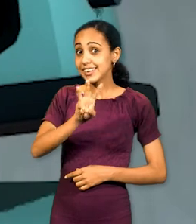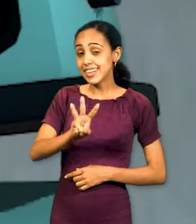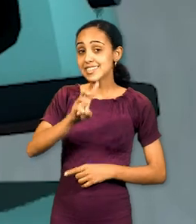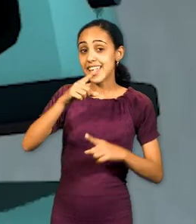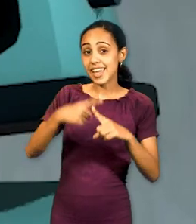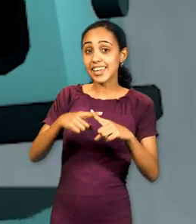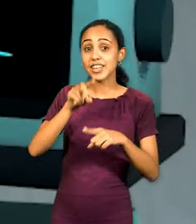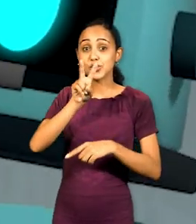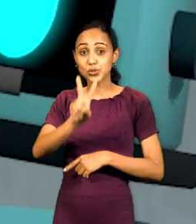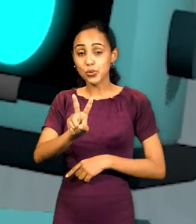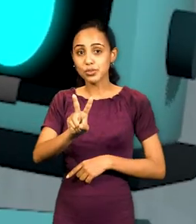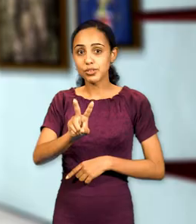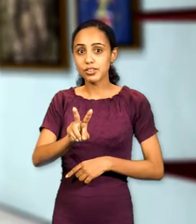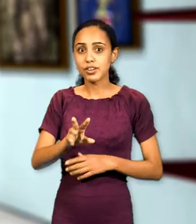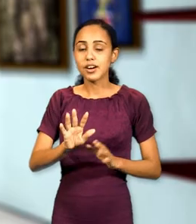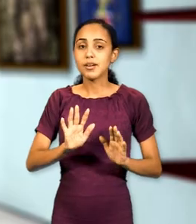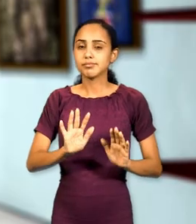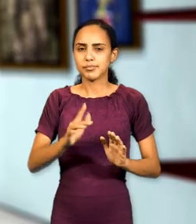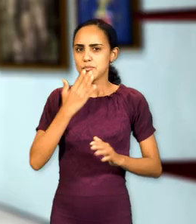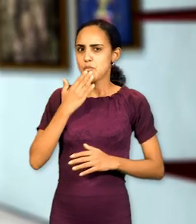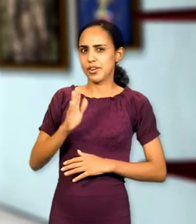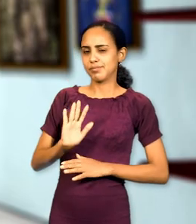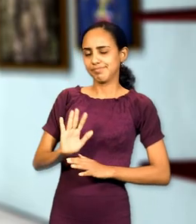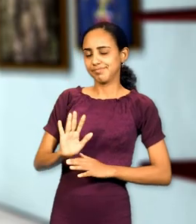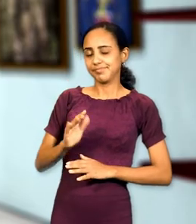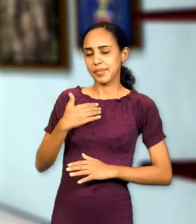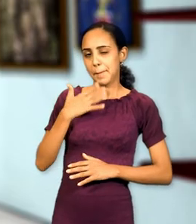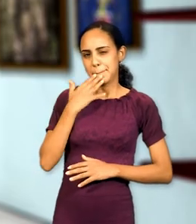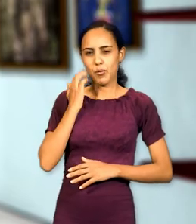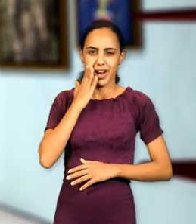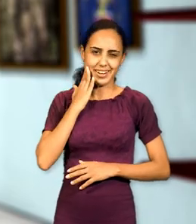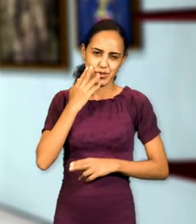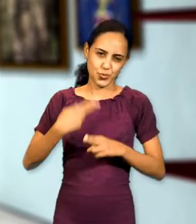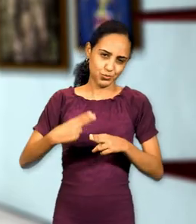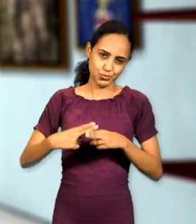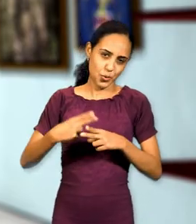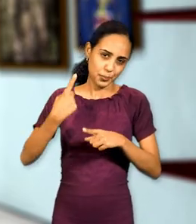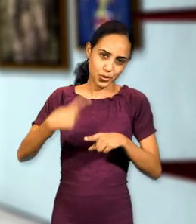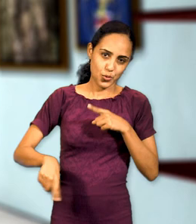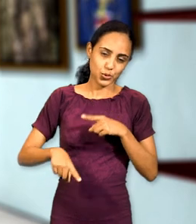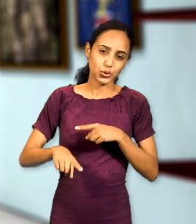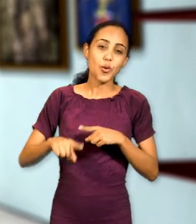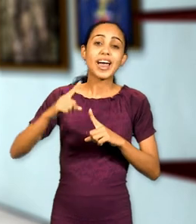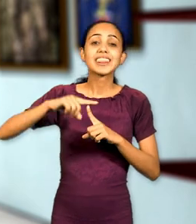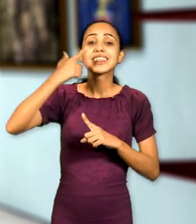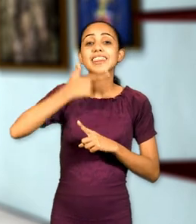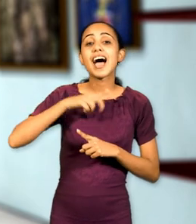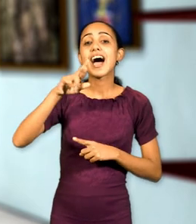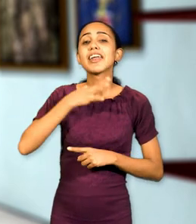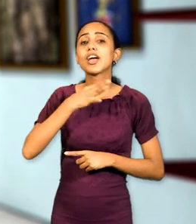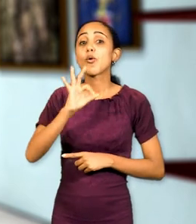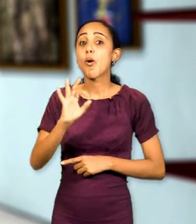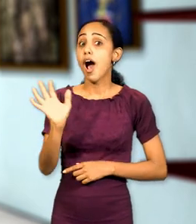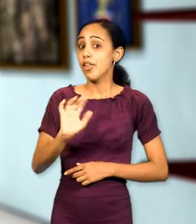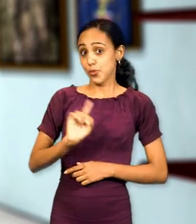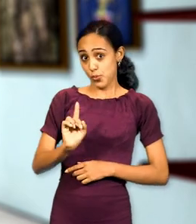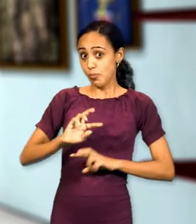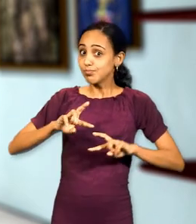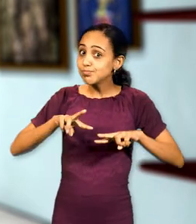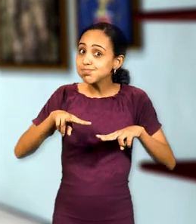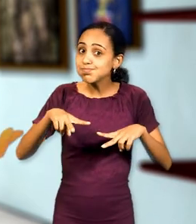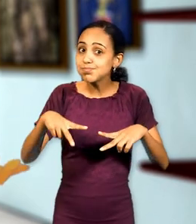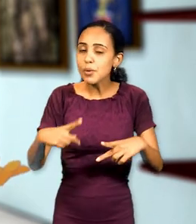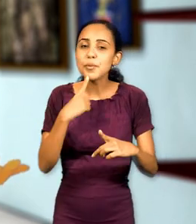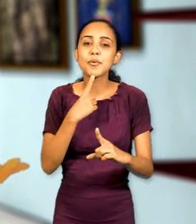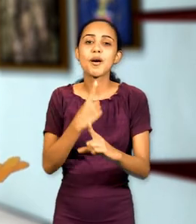-13-X-2... Eh... Bueno, creo que cariñosamente te llamaré Tareco. Y nada de adiós.